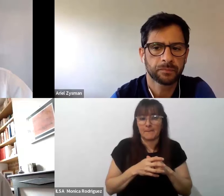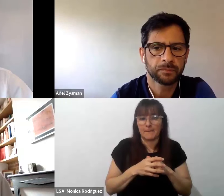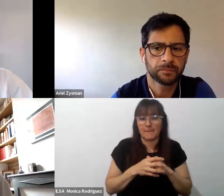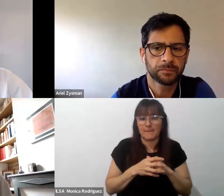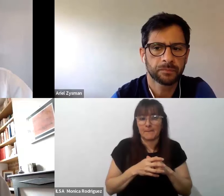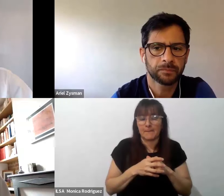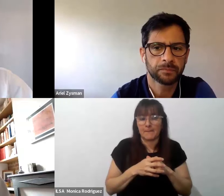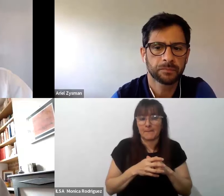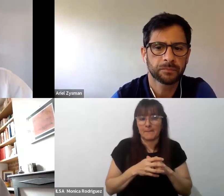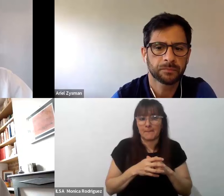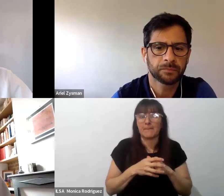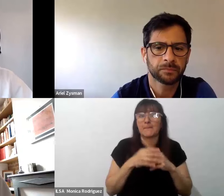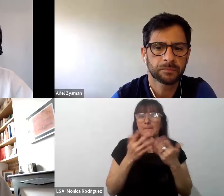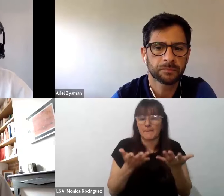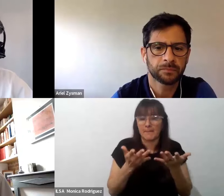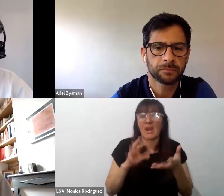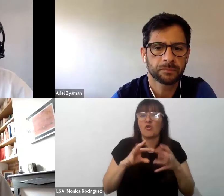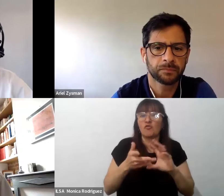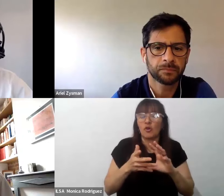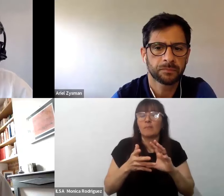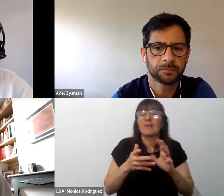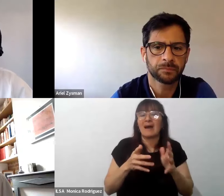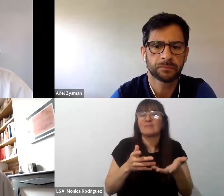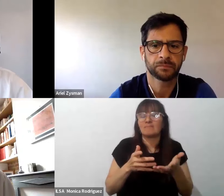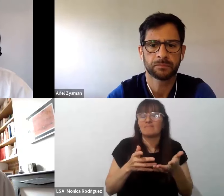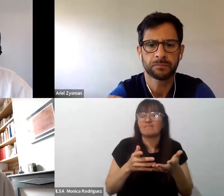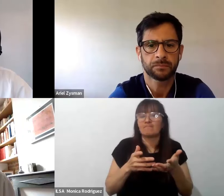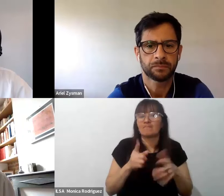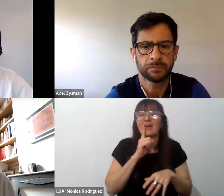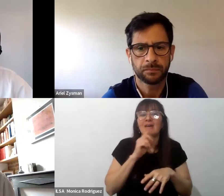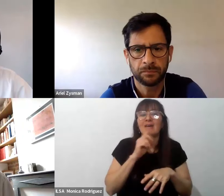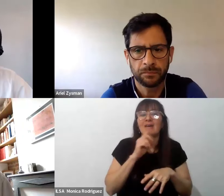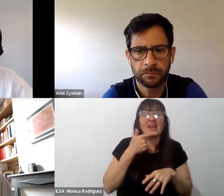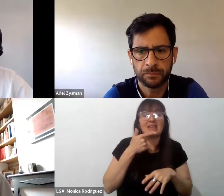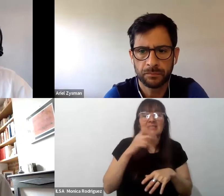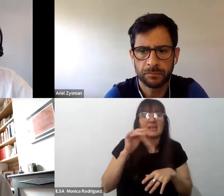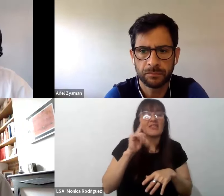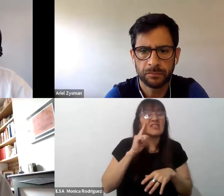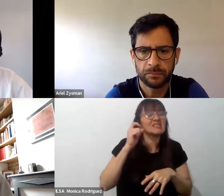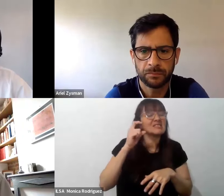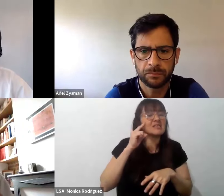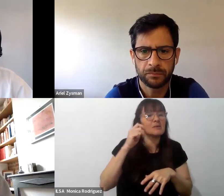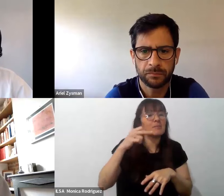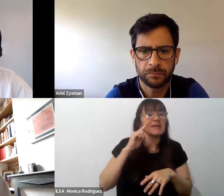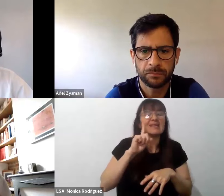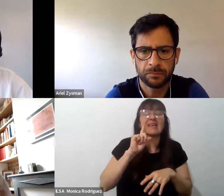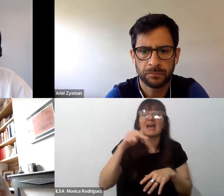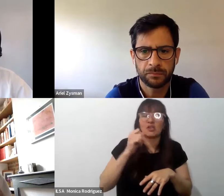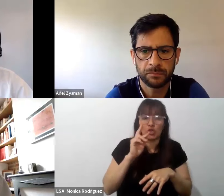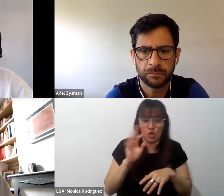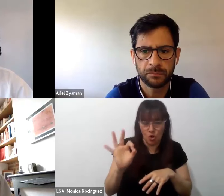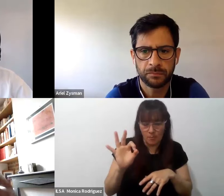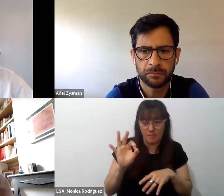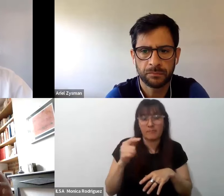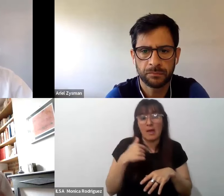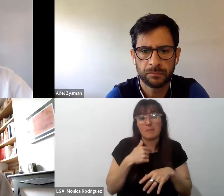transdisciplinario más que interdisciplinario y a mí me parece que en esta red